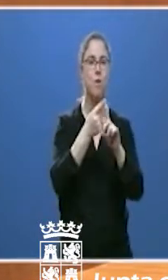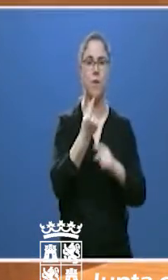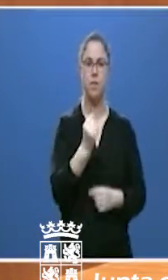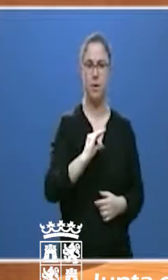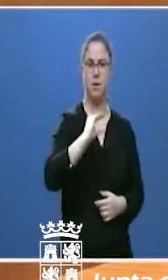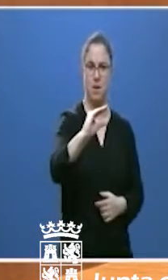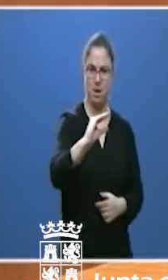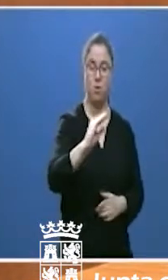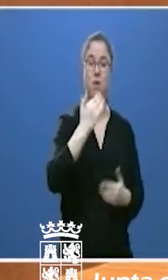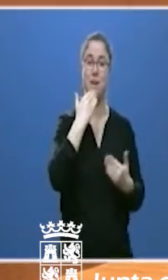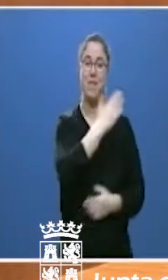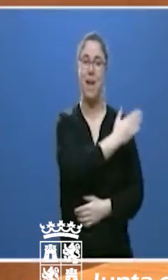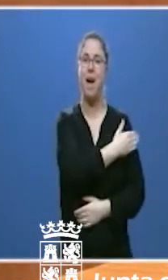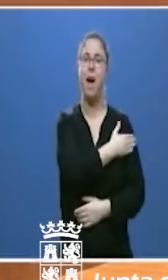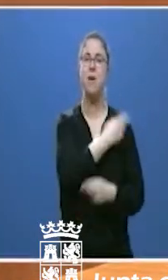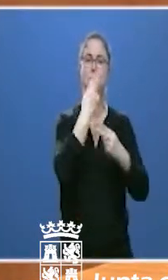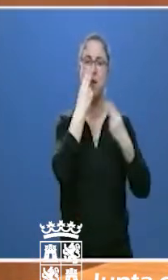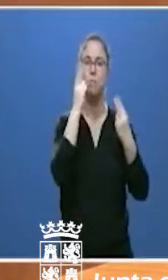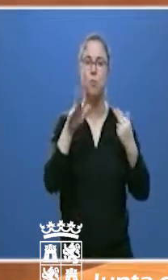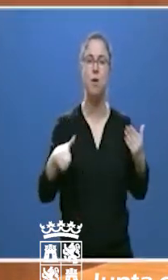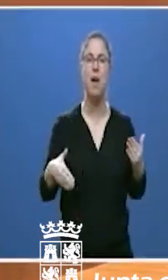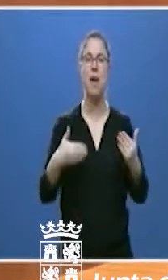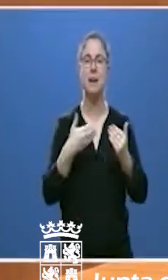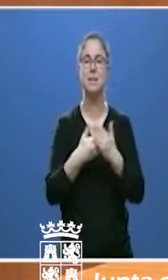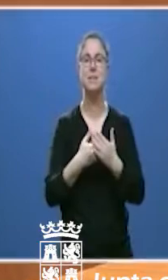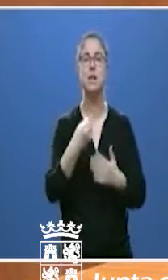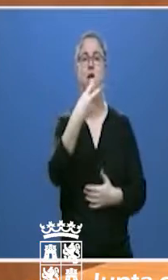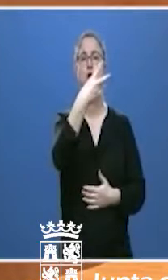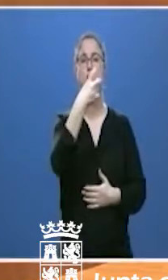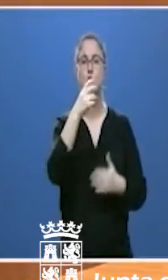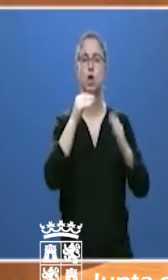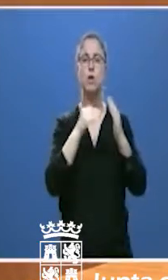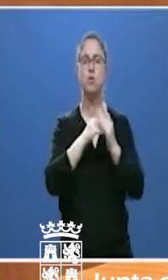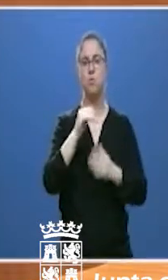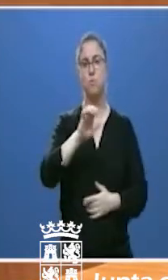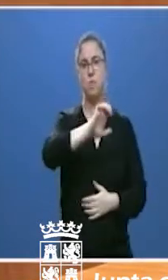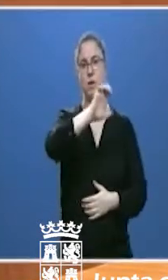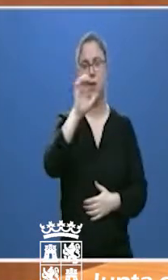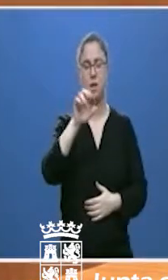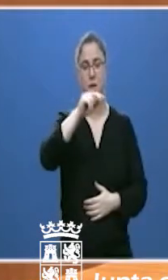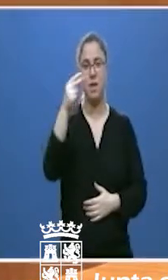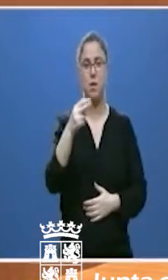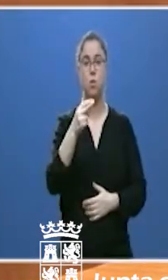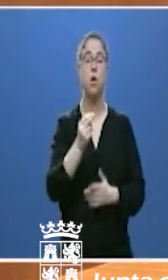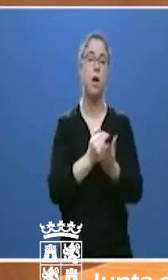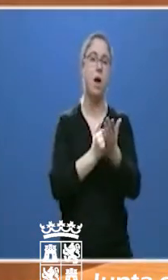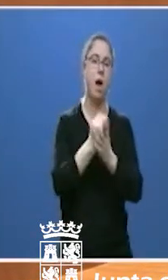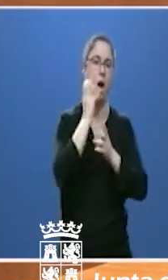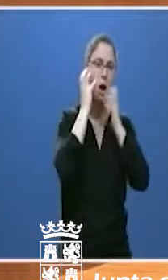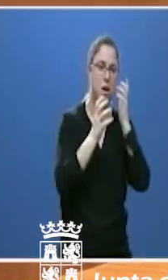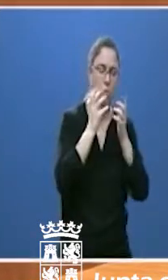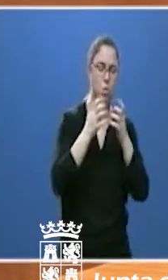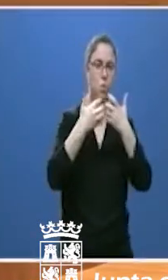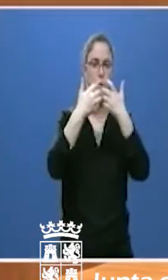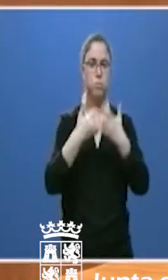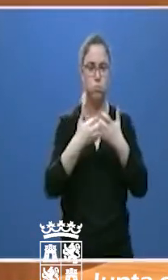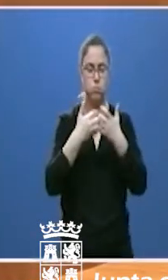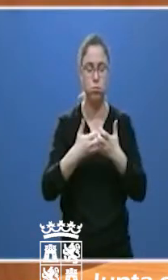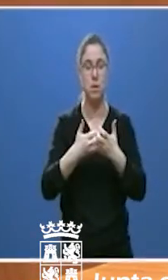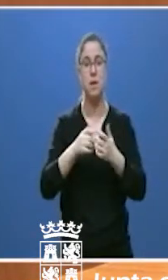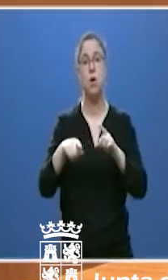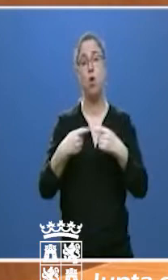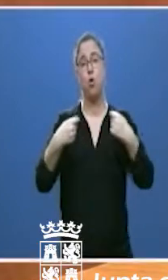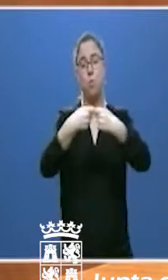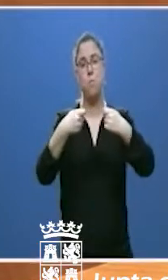aval público hasta 200.000 euros a agricultores, ganaderos, cooperativas y la industria agroalimentaria.